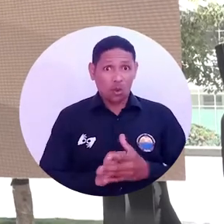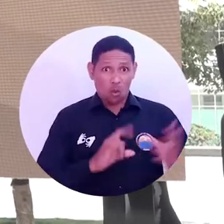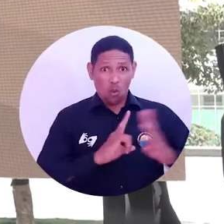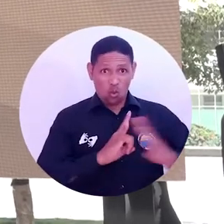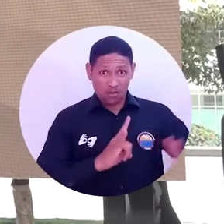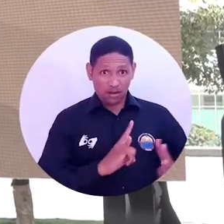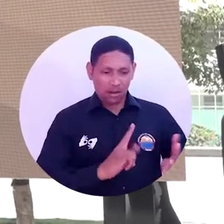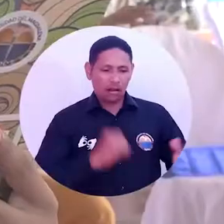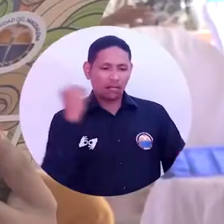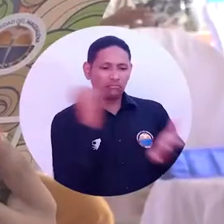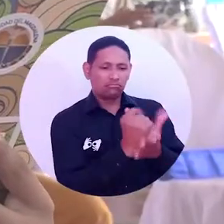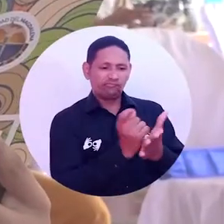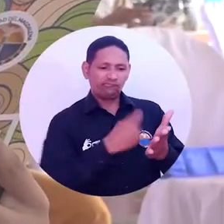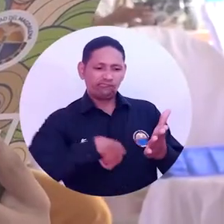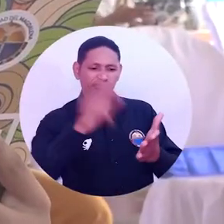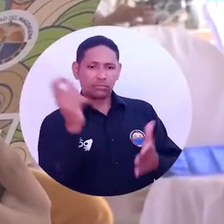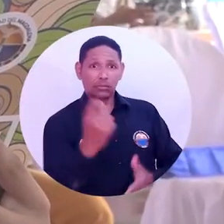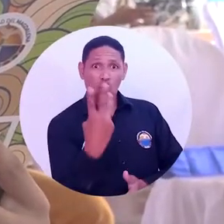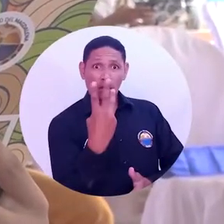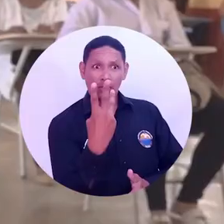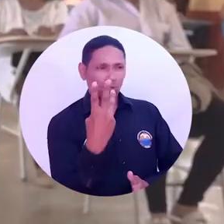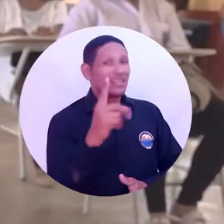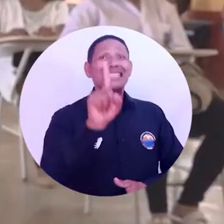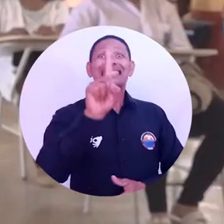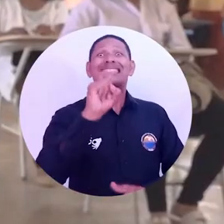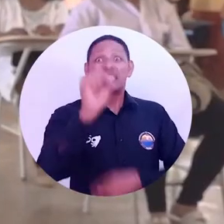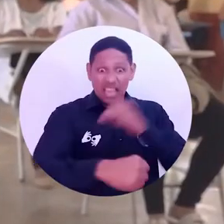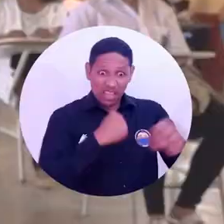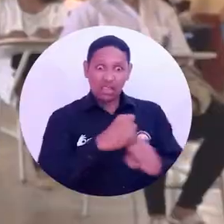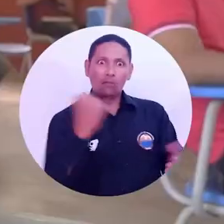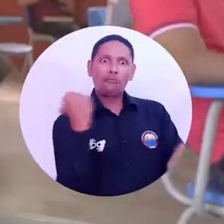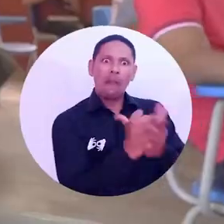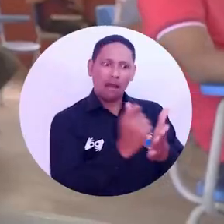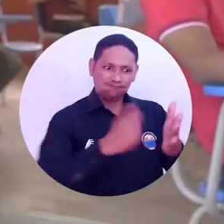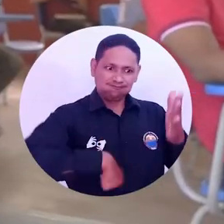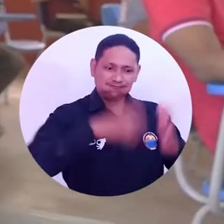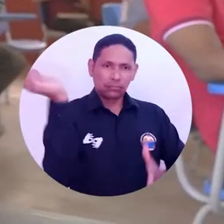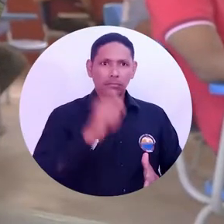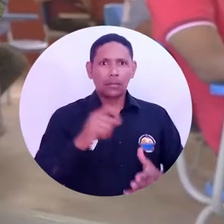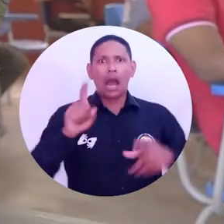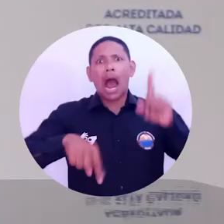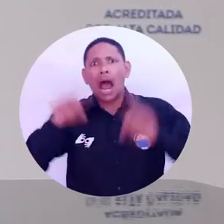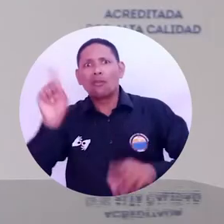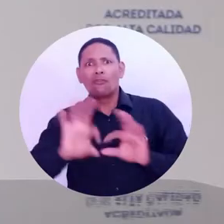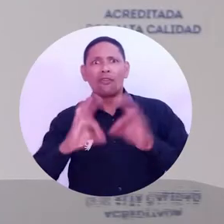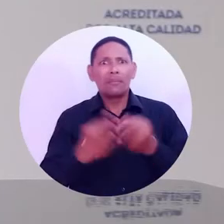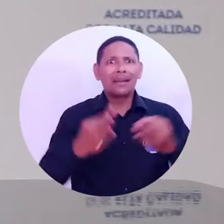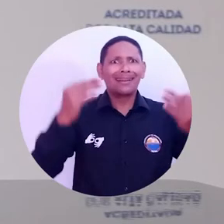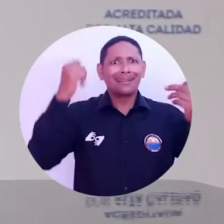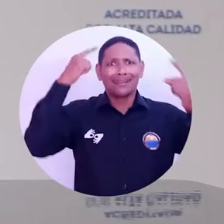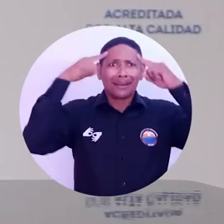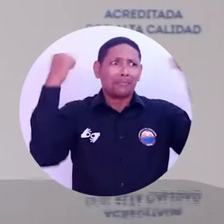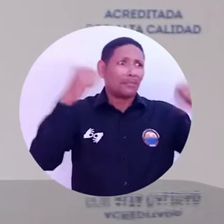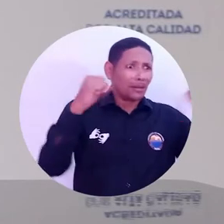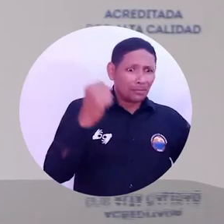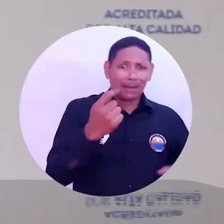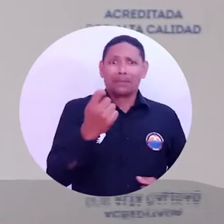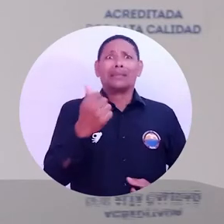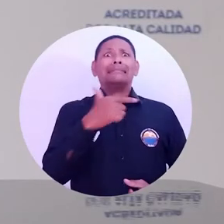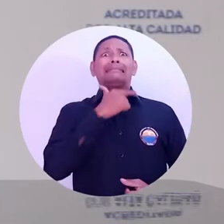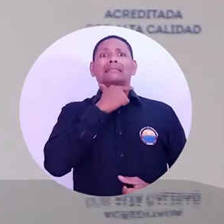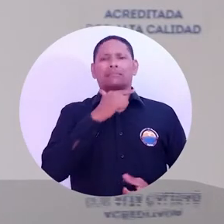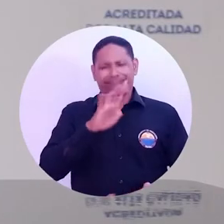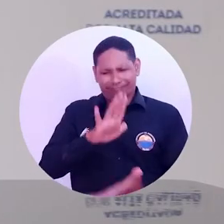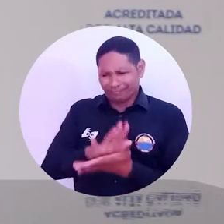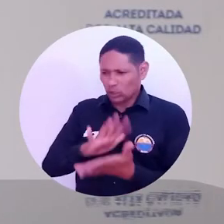sino que aumentamos su tiempo a seis años. Así que jóvenes estudiantes, padres de familia que están preocupados por esta situación, vamos a hacer hasta lo imposible para lograr esos